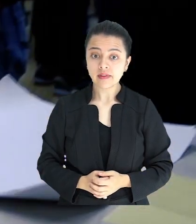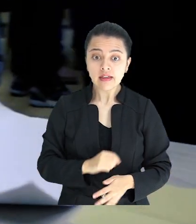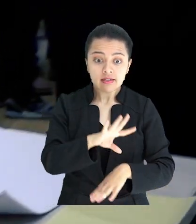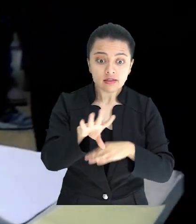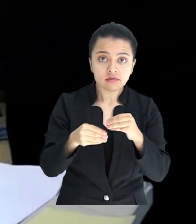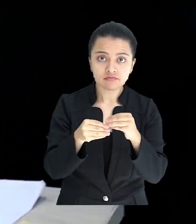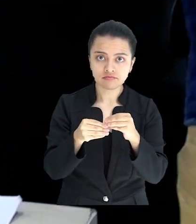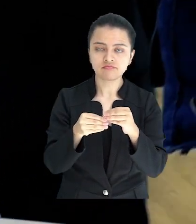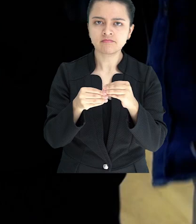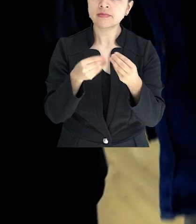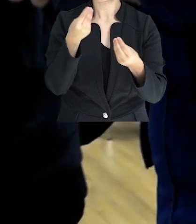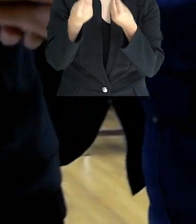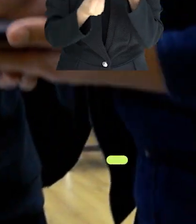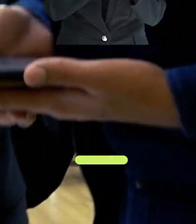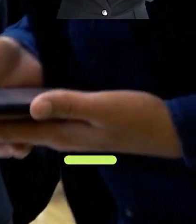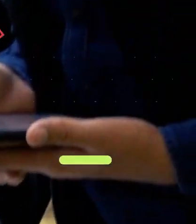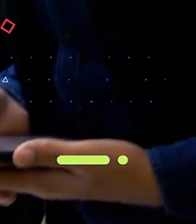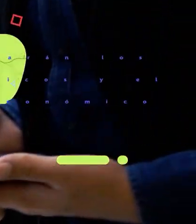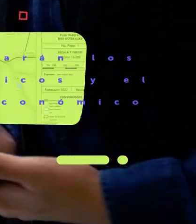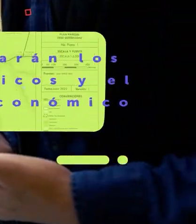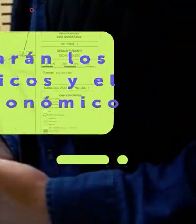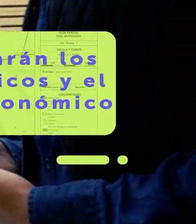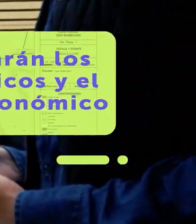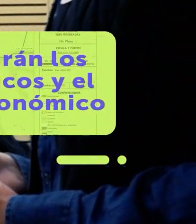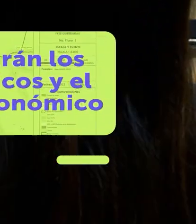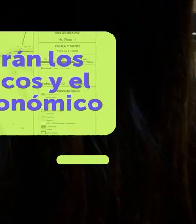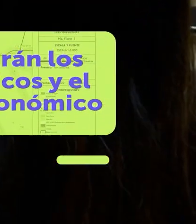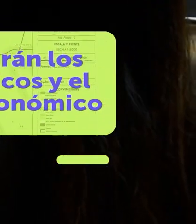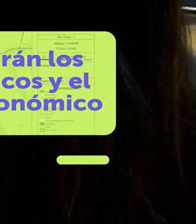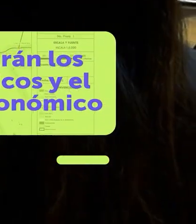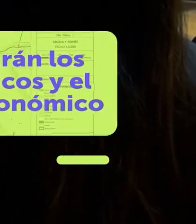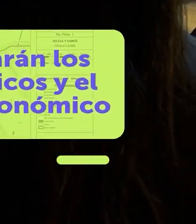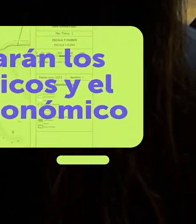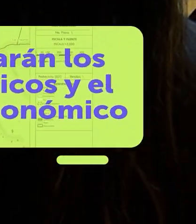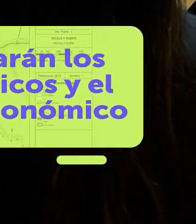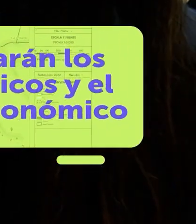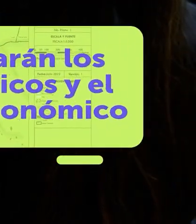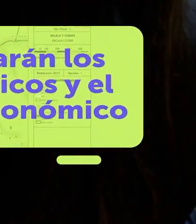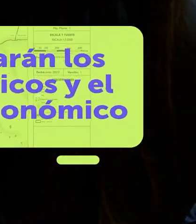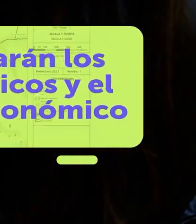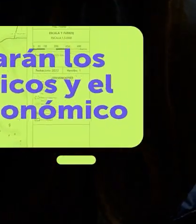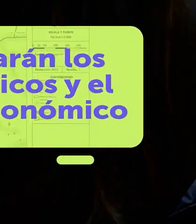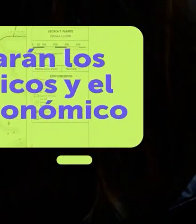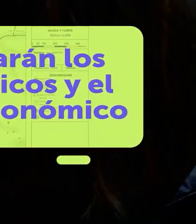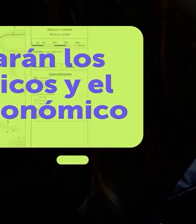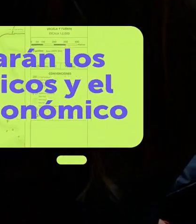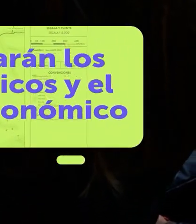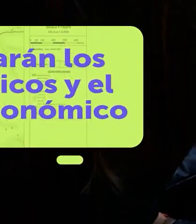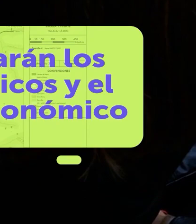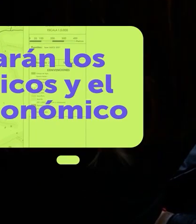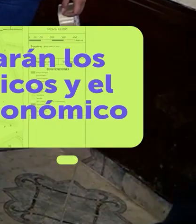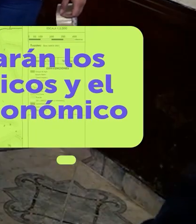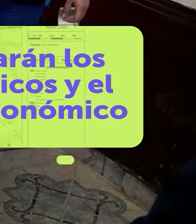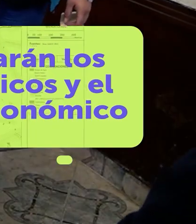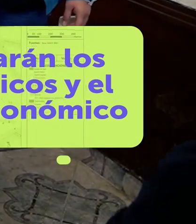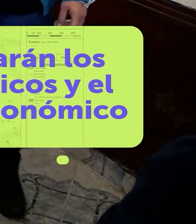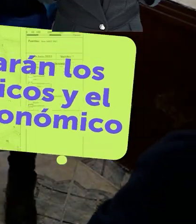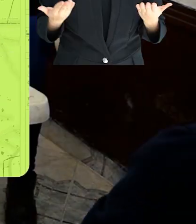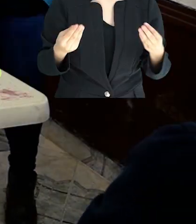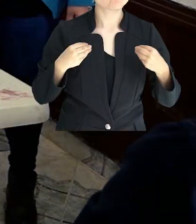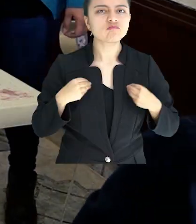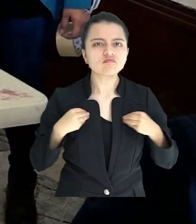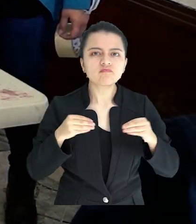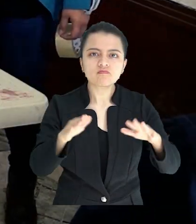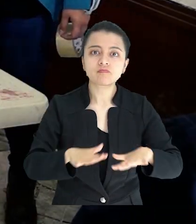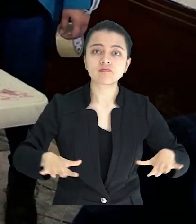coordinación con la comunidad, se desarrollarán los estudios técnicos y el censo socioeconómico con el fin de proporcionar información sobre el documento final